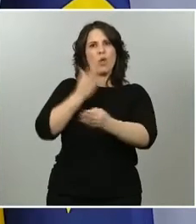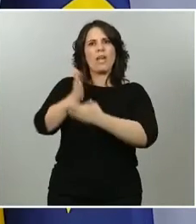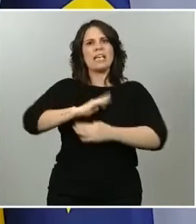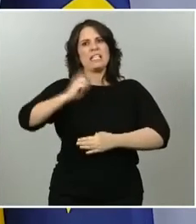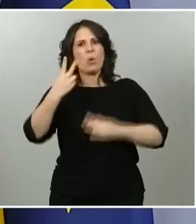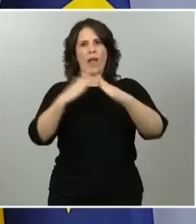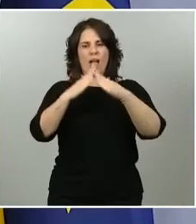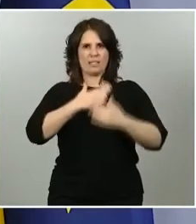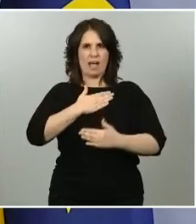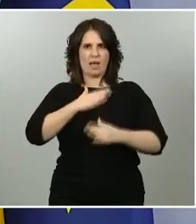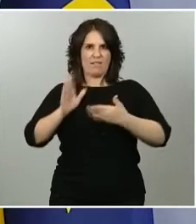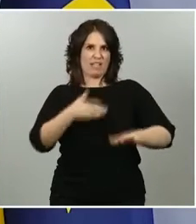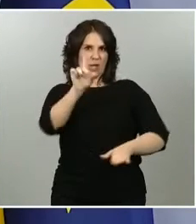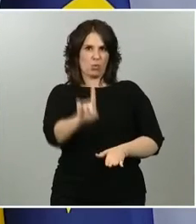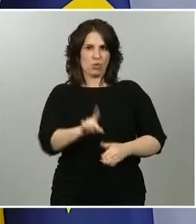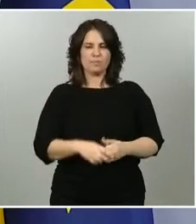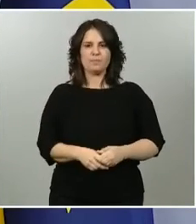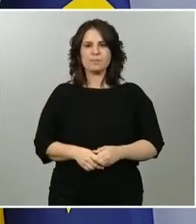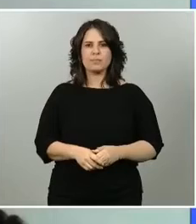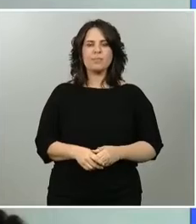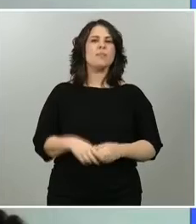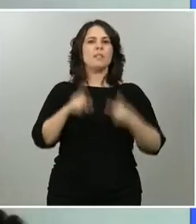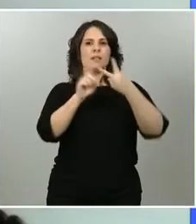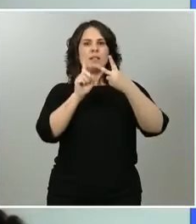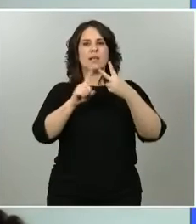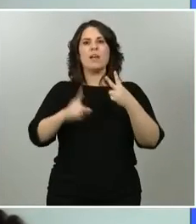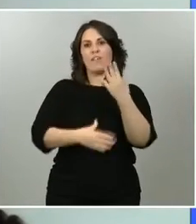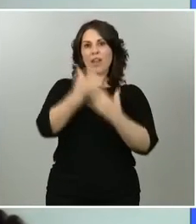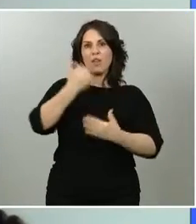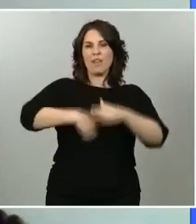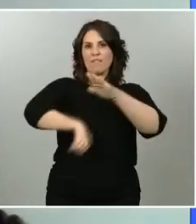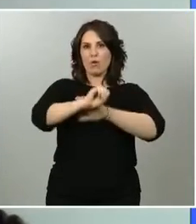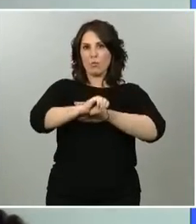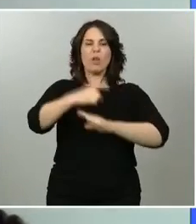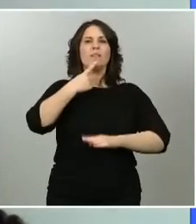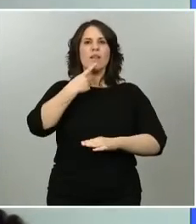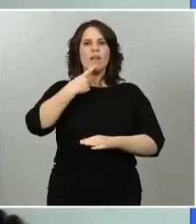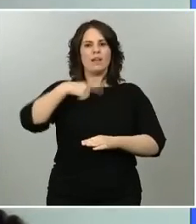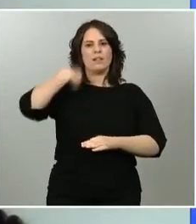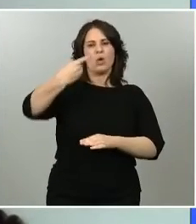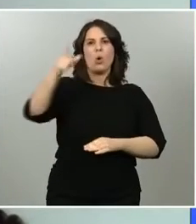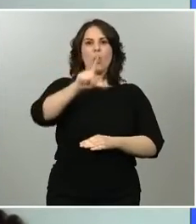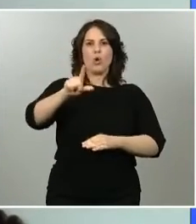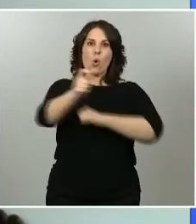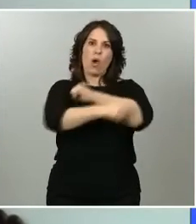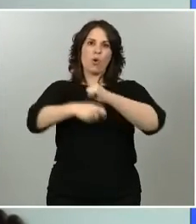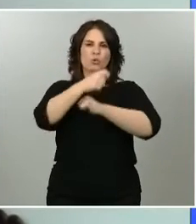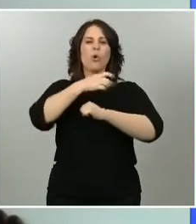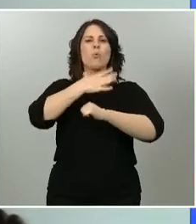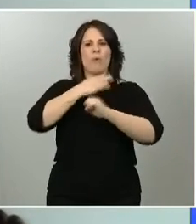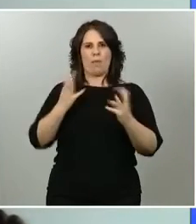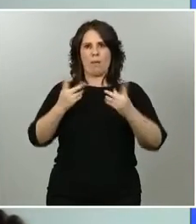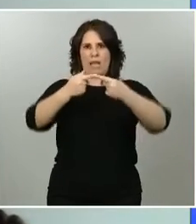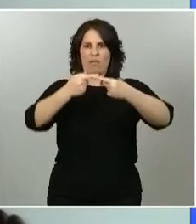una última pregunta. La Federación de Fútbol dice que en julio o en agosto se jugará el playoff, pero que depende de la decisión que tome